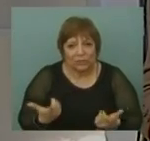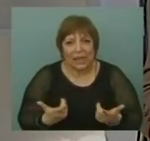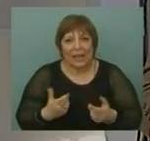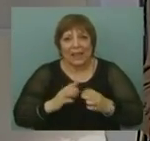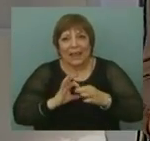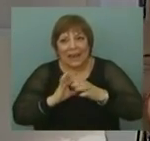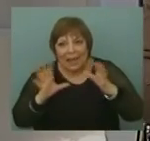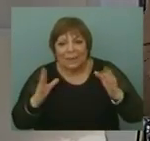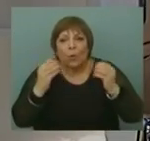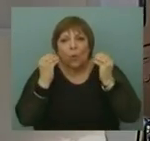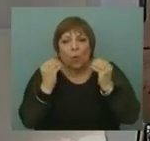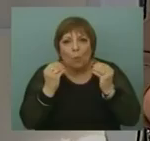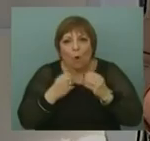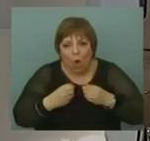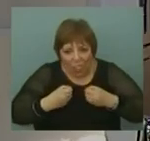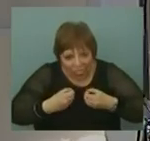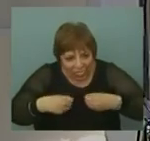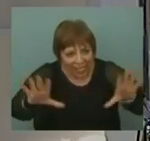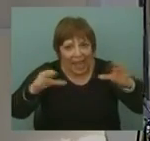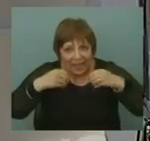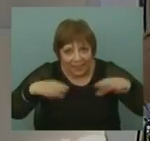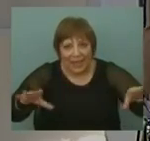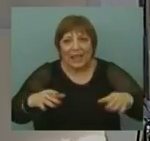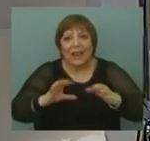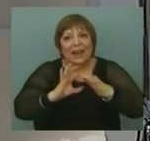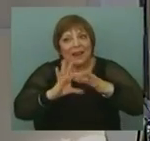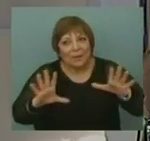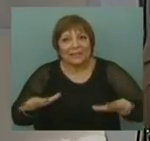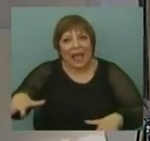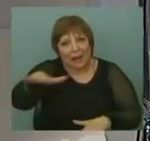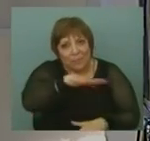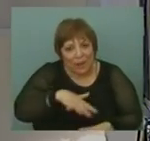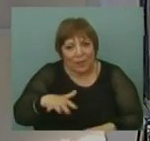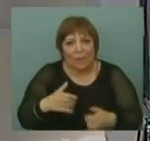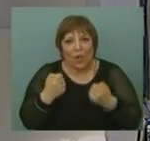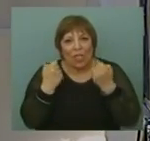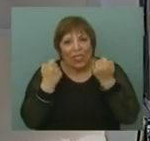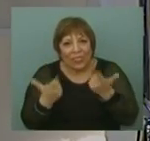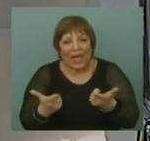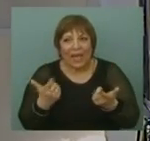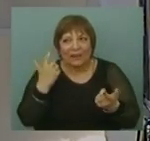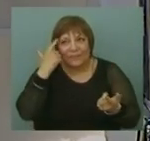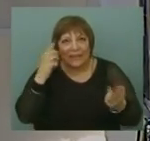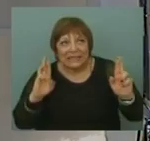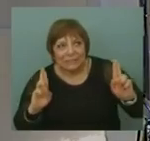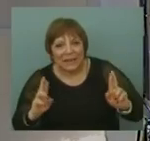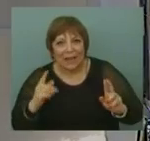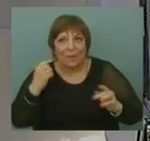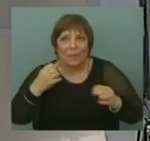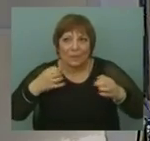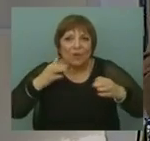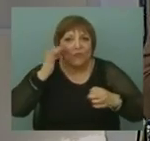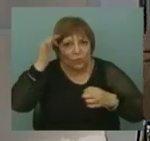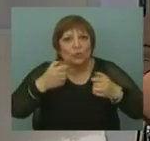liberalización que implica que hay que ceder también soberanía al pueblo, sobre todo darle otro tipo de esperanzas de democracia real,